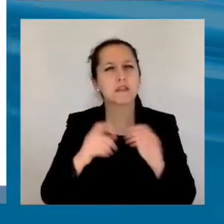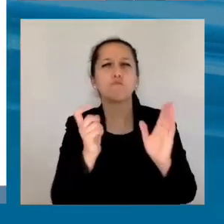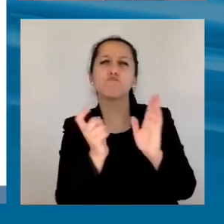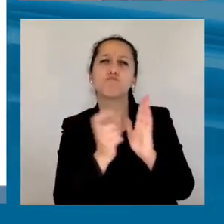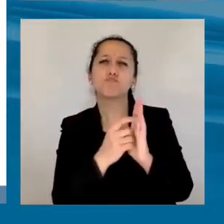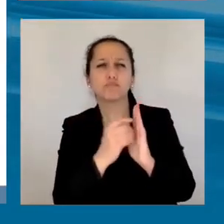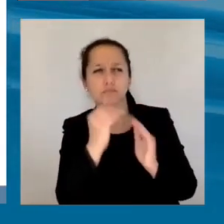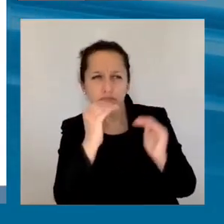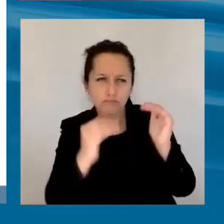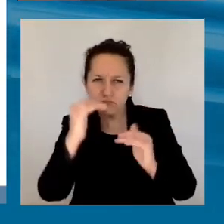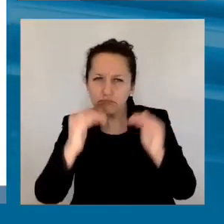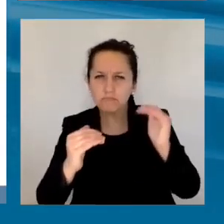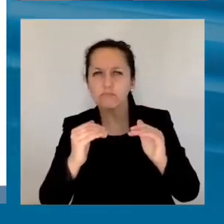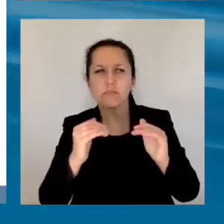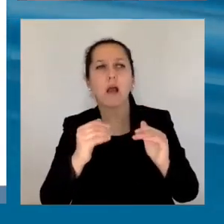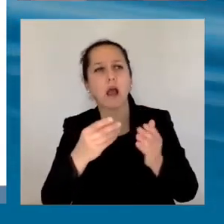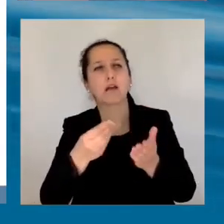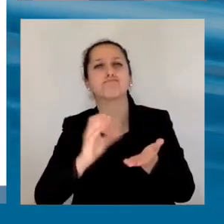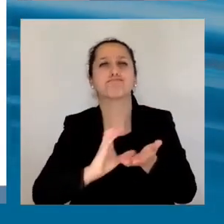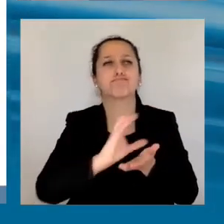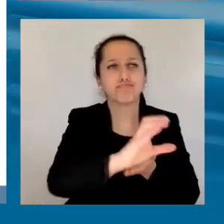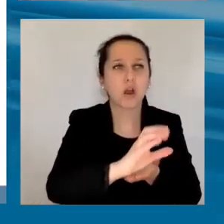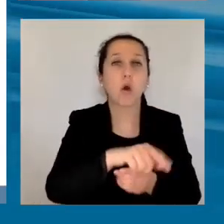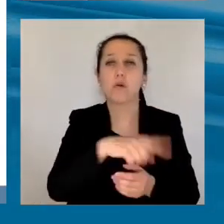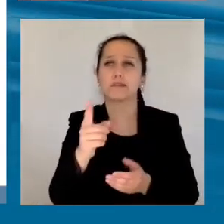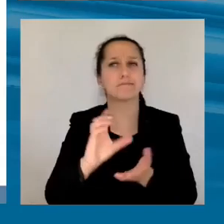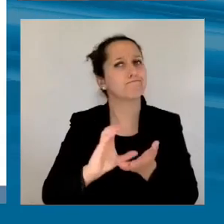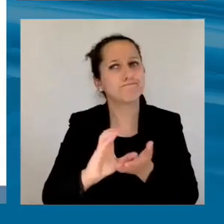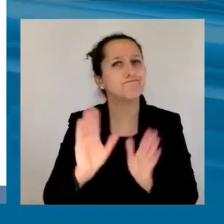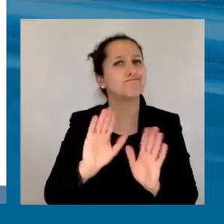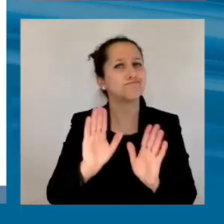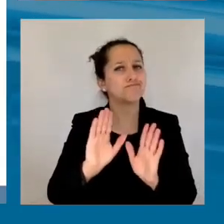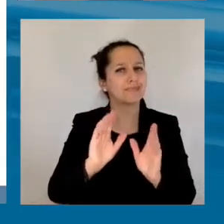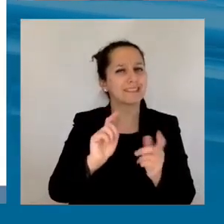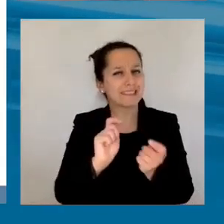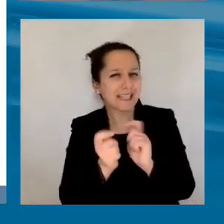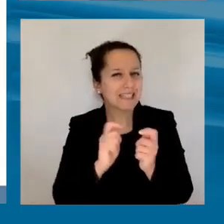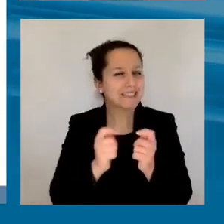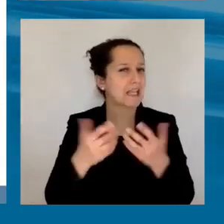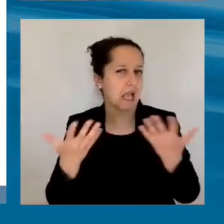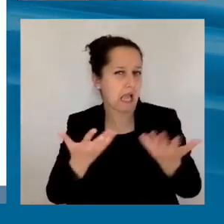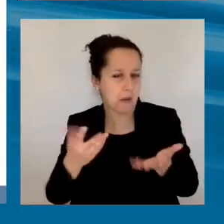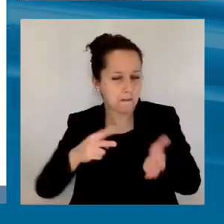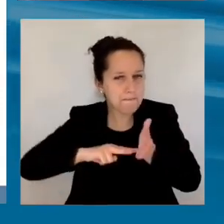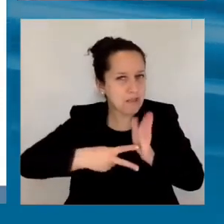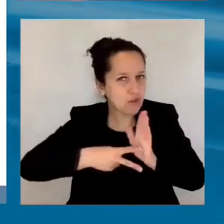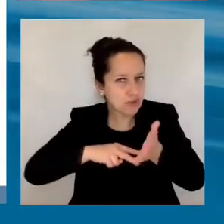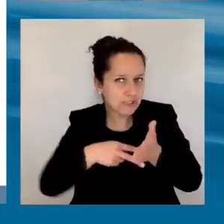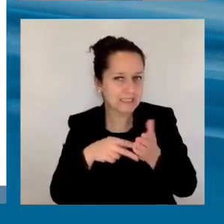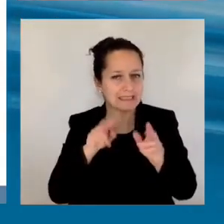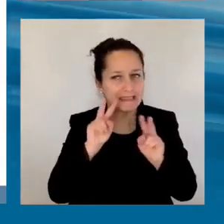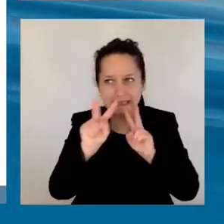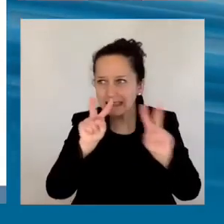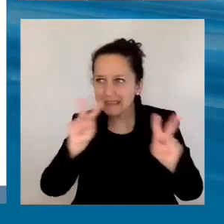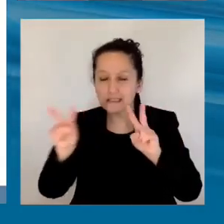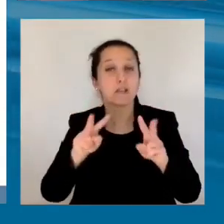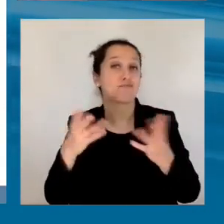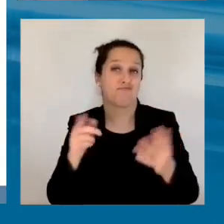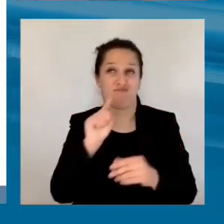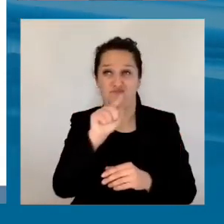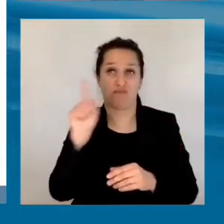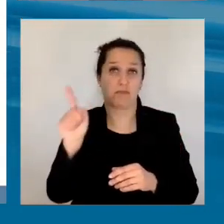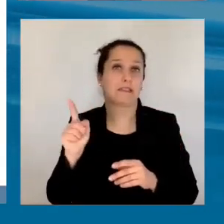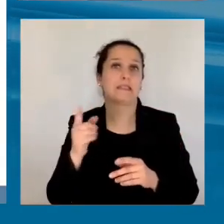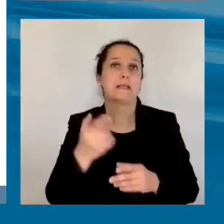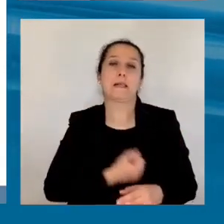lo que eso significa y cómo eso podría beneficiar con cambios de metodología también en los países sofocados por deuda y todo el tema del